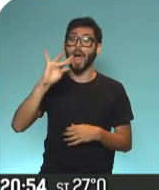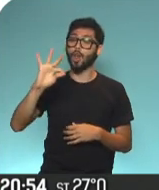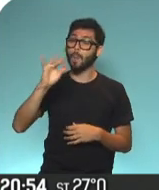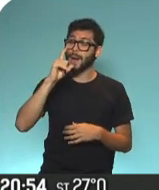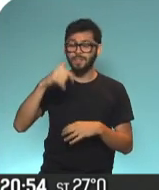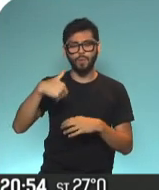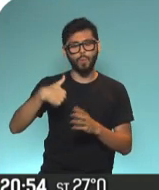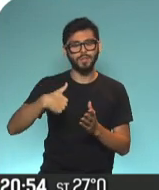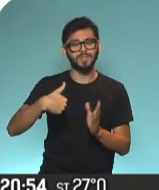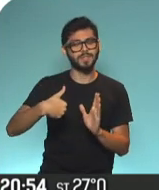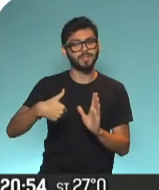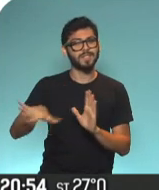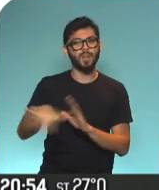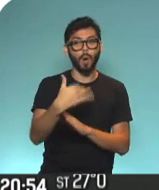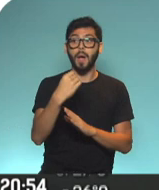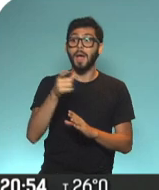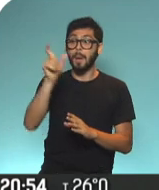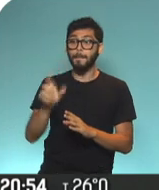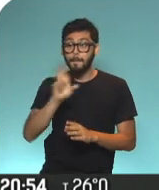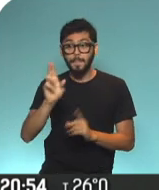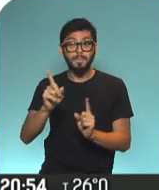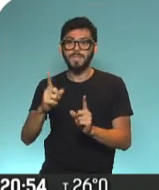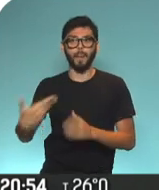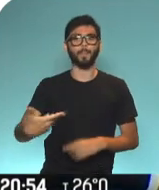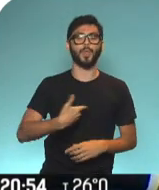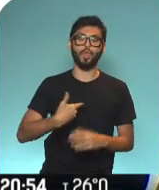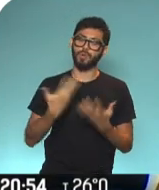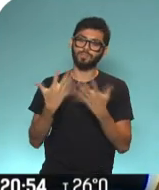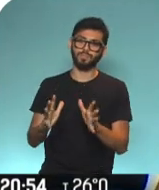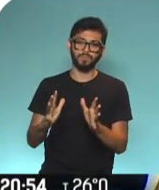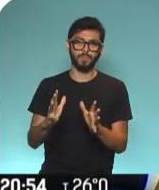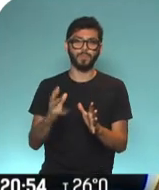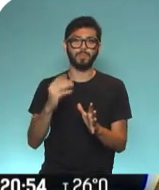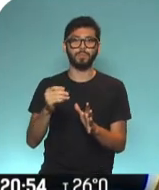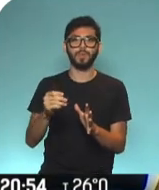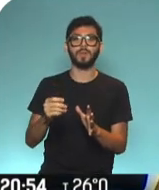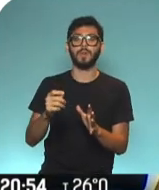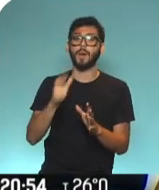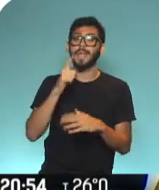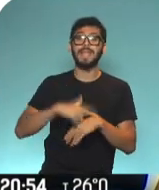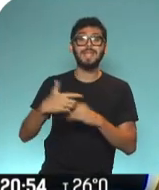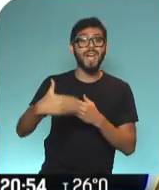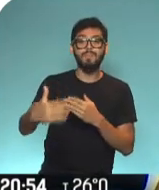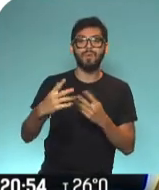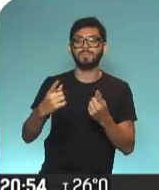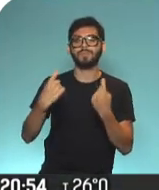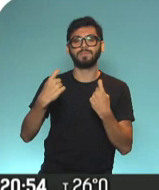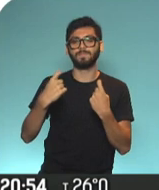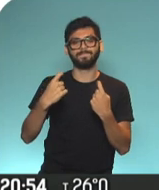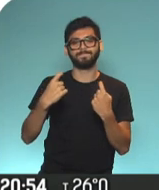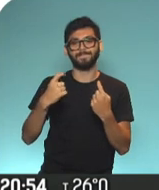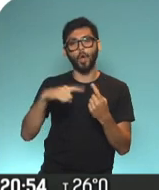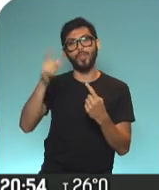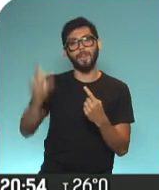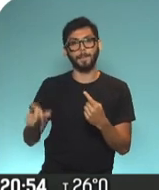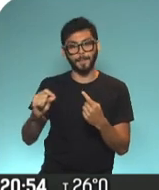presidente que ella misma le pidió la salida, cree que el tiempo que viene necesita otra actitud. Esto dijo el presidente, que fue una de las